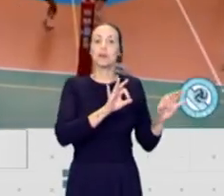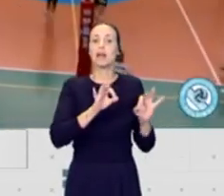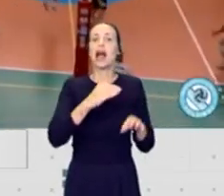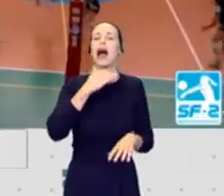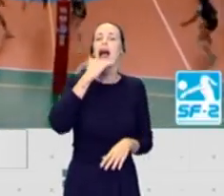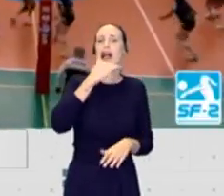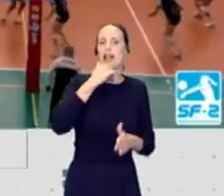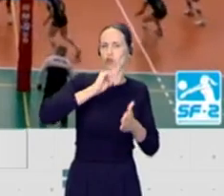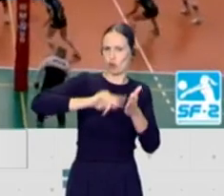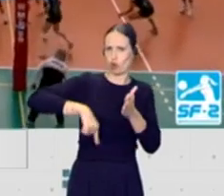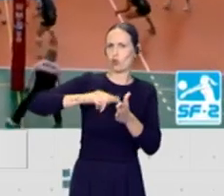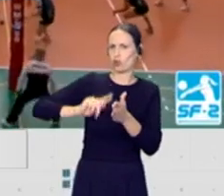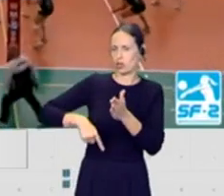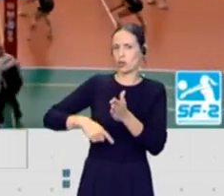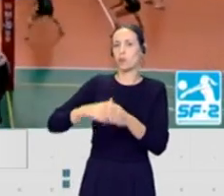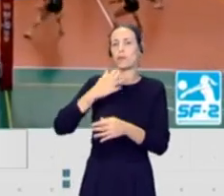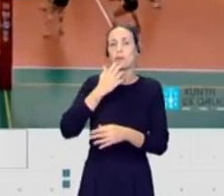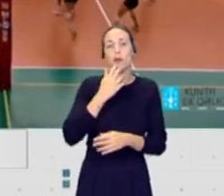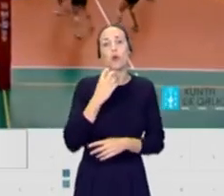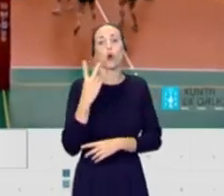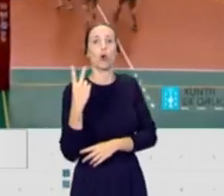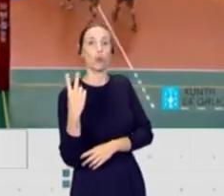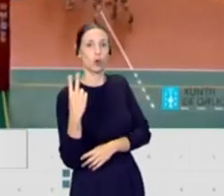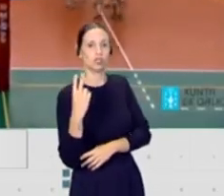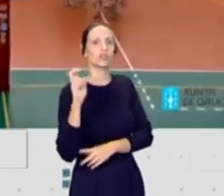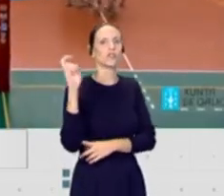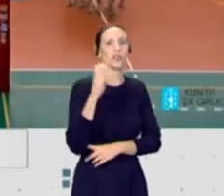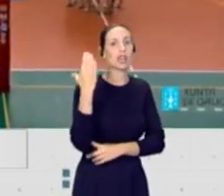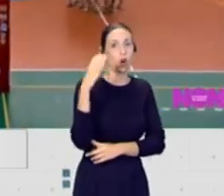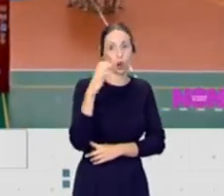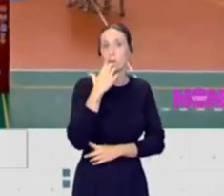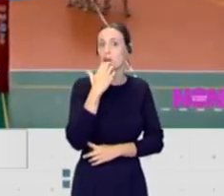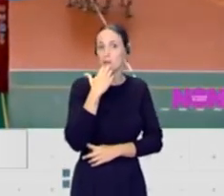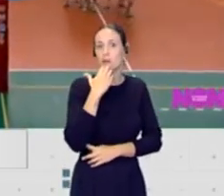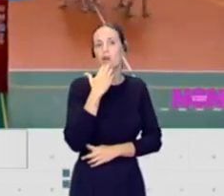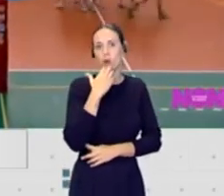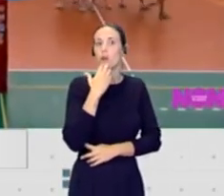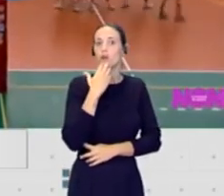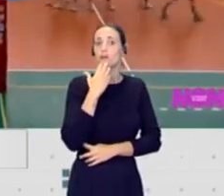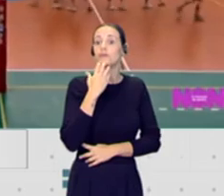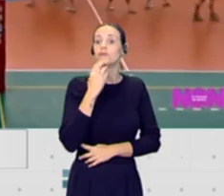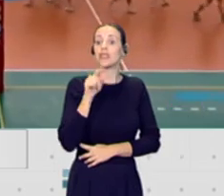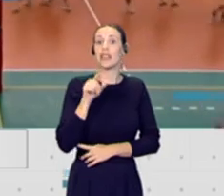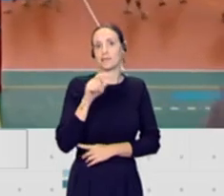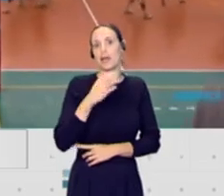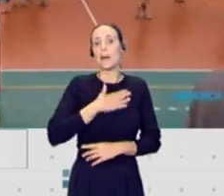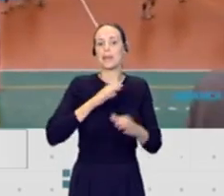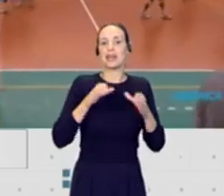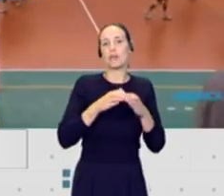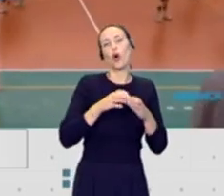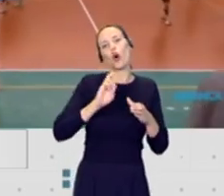refuerzo, como es un opuesto que tenemos procedente de Colombia, y ha vuelto al equipo jugadores que se habían